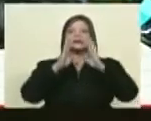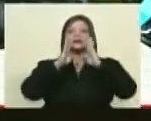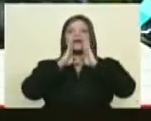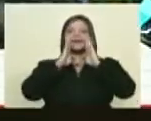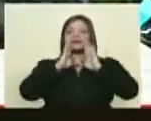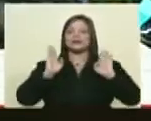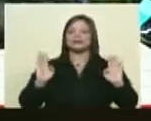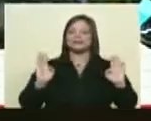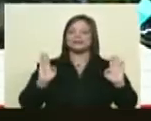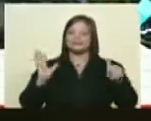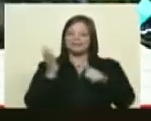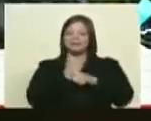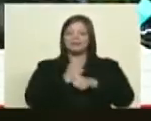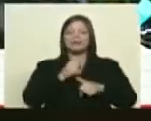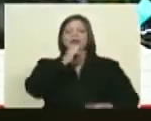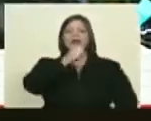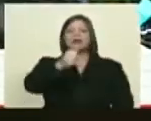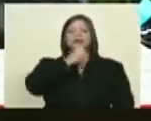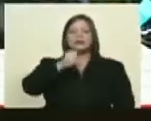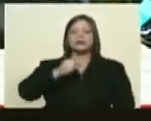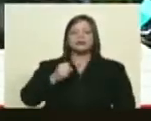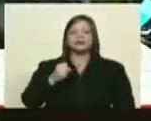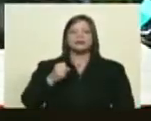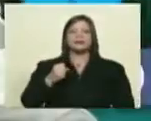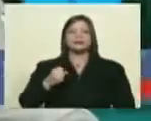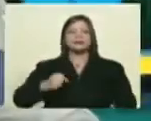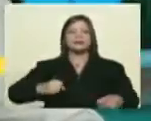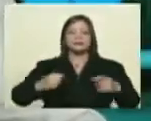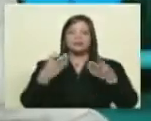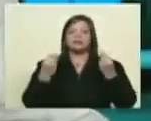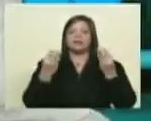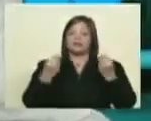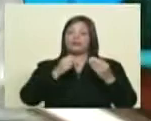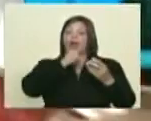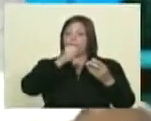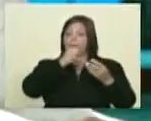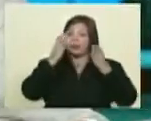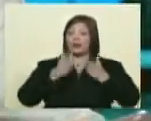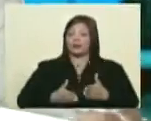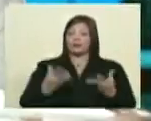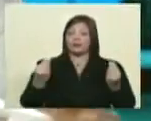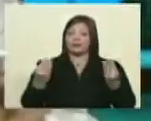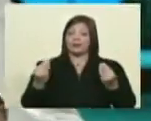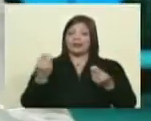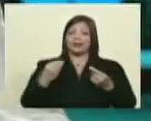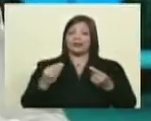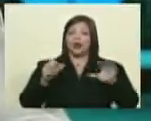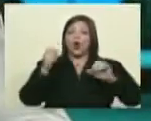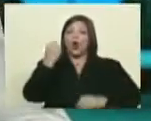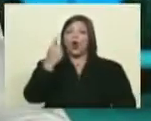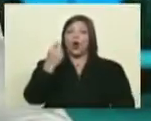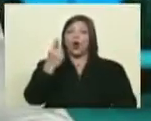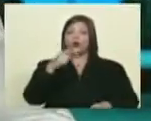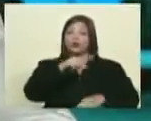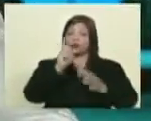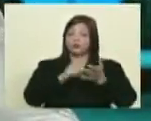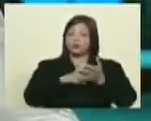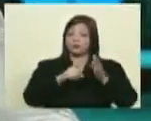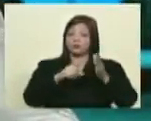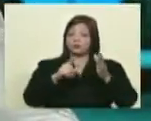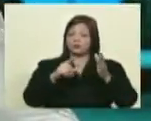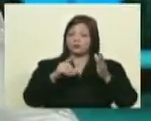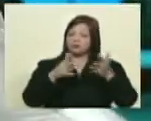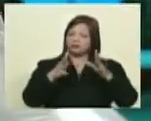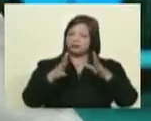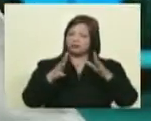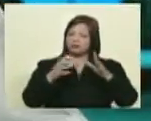Ok. ¿A qué periodistas entrevistaste? Pues ahí tenemos, sí, tenemos un montón de periodistas, son 11 diarios en total, los 11 diarios, o